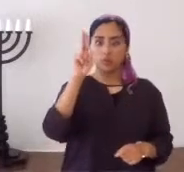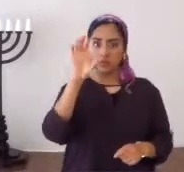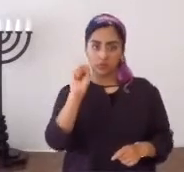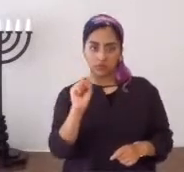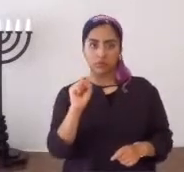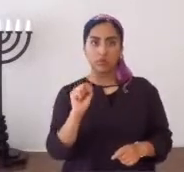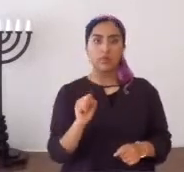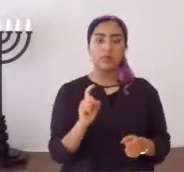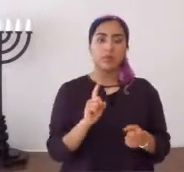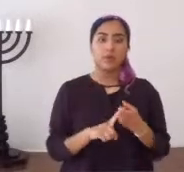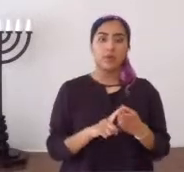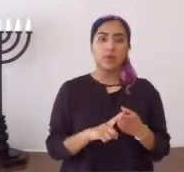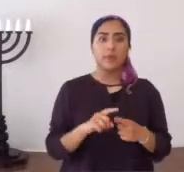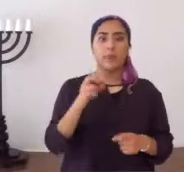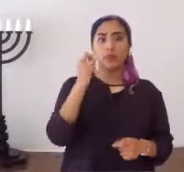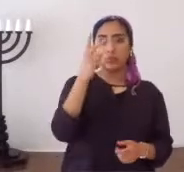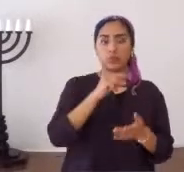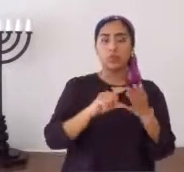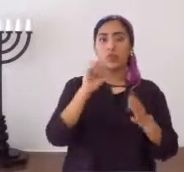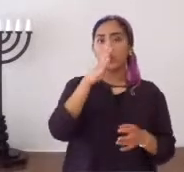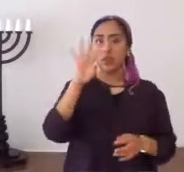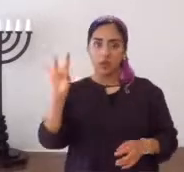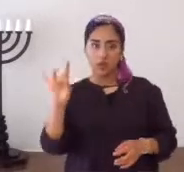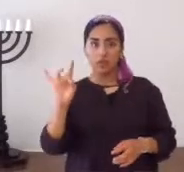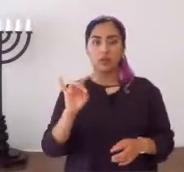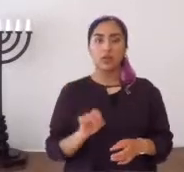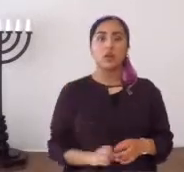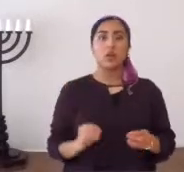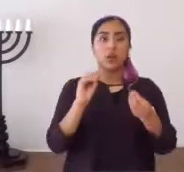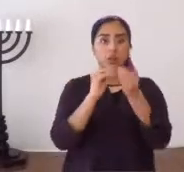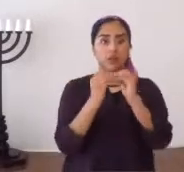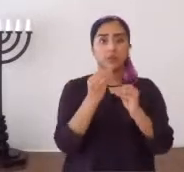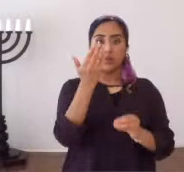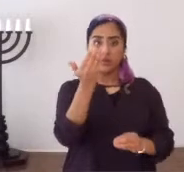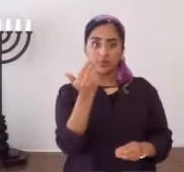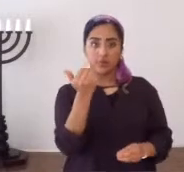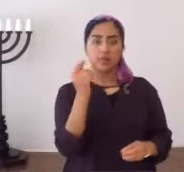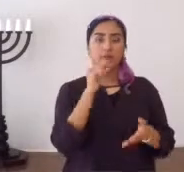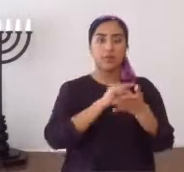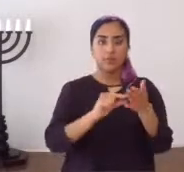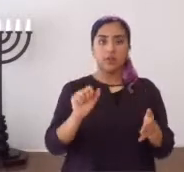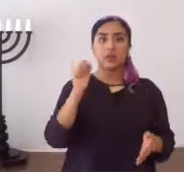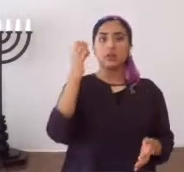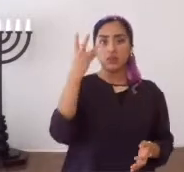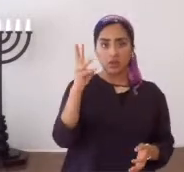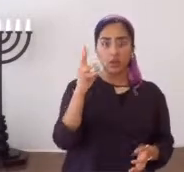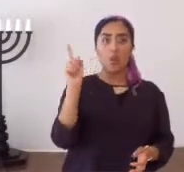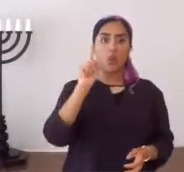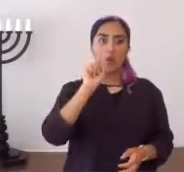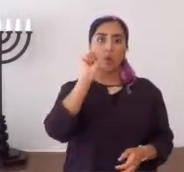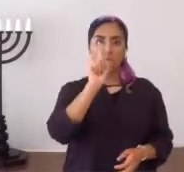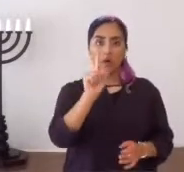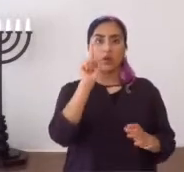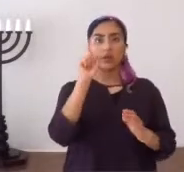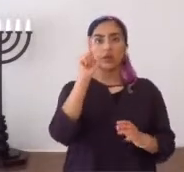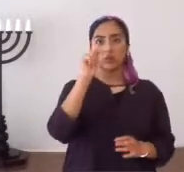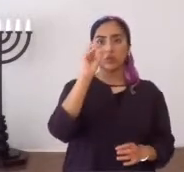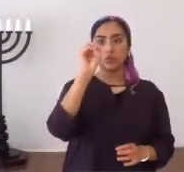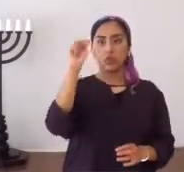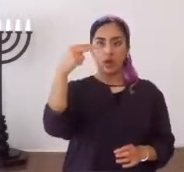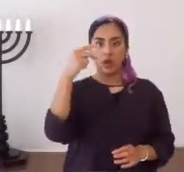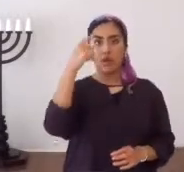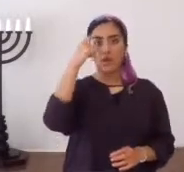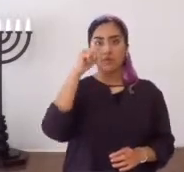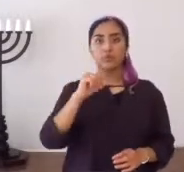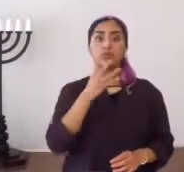Shemot, Éxodo, Éxodo 12, 48, Números 15, verso 16, donde